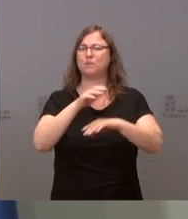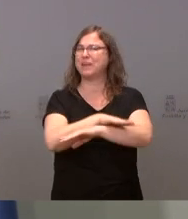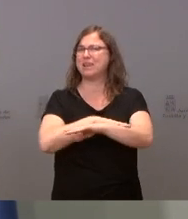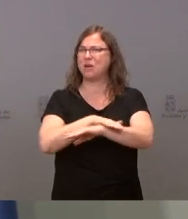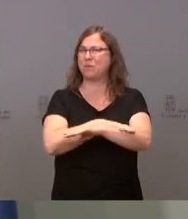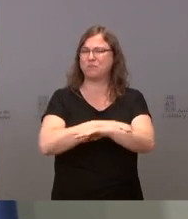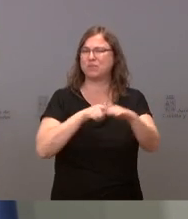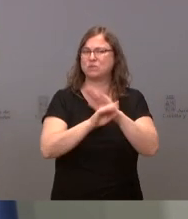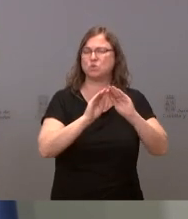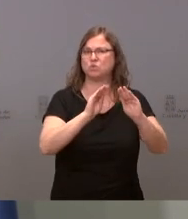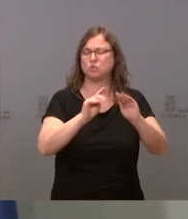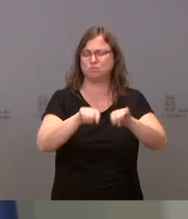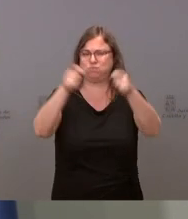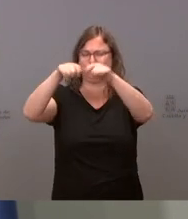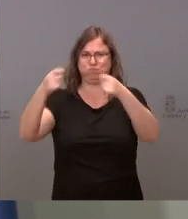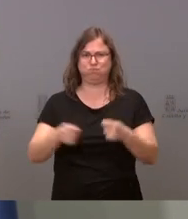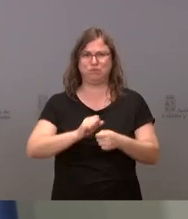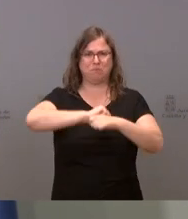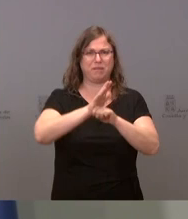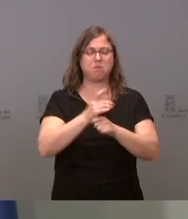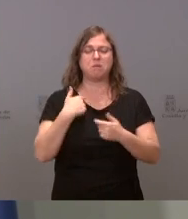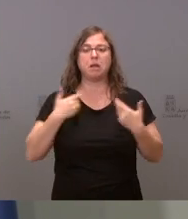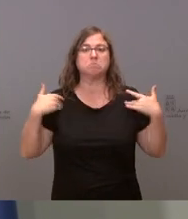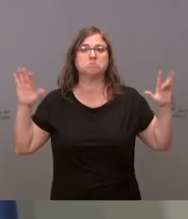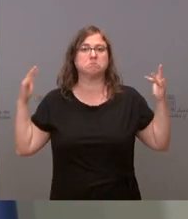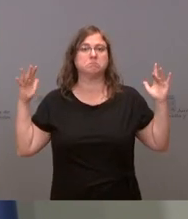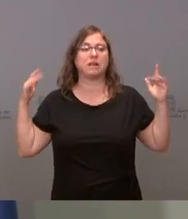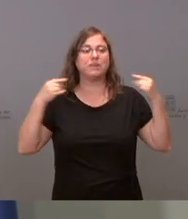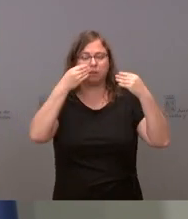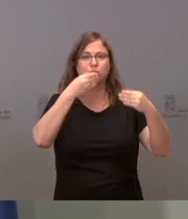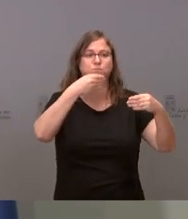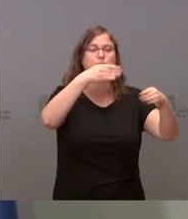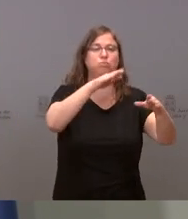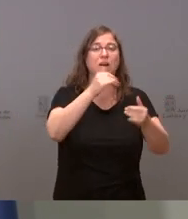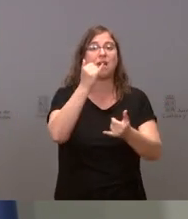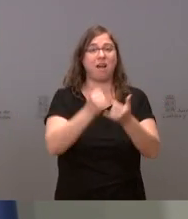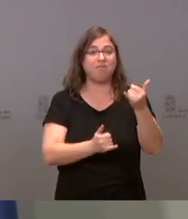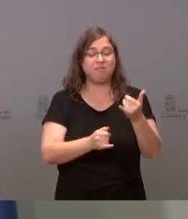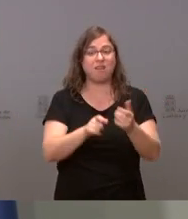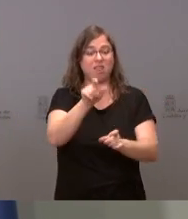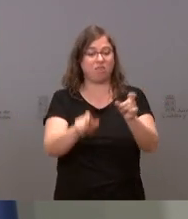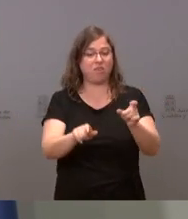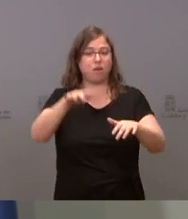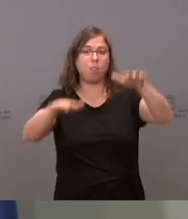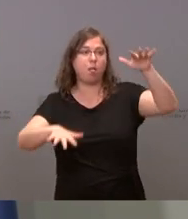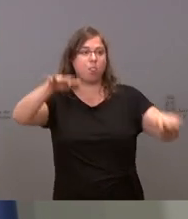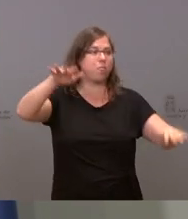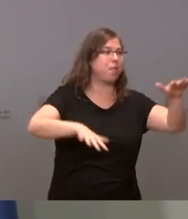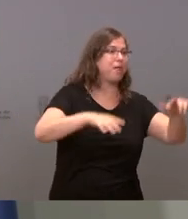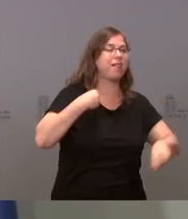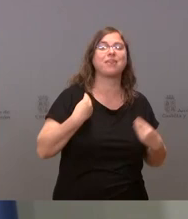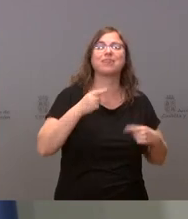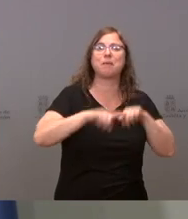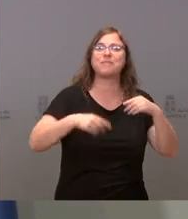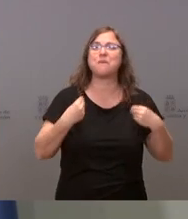inadmisible en la cual uno elude todas sus responsabilidades y coloca a los ciudadanos en desigualdad evidente de derechos dependiendo de en qué territorio vivan.